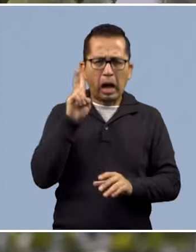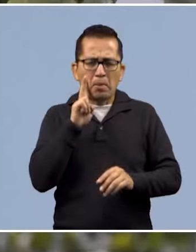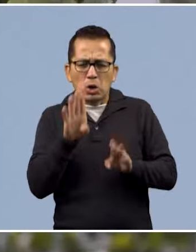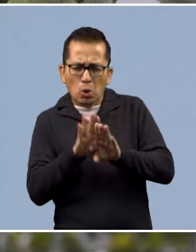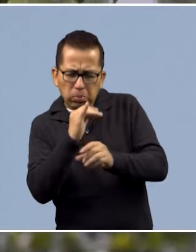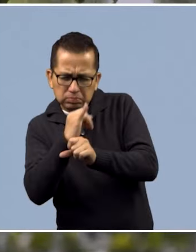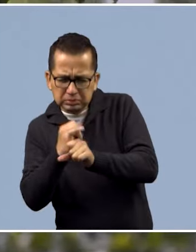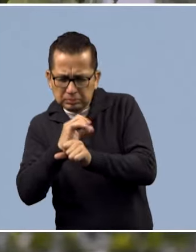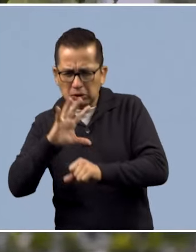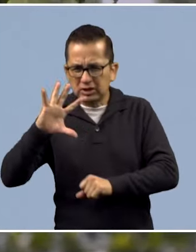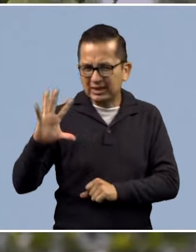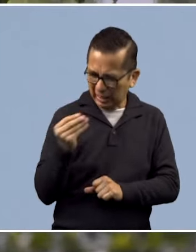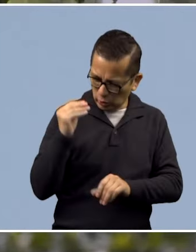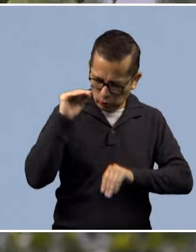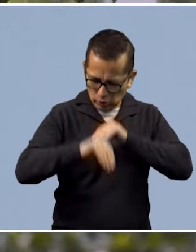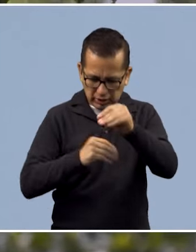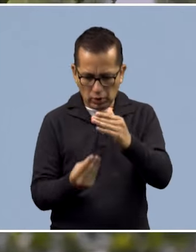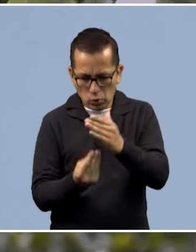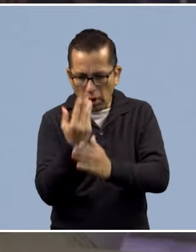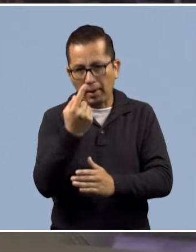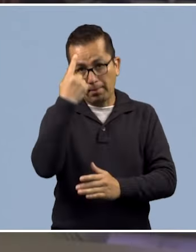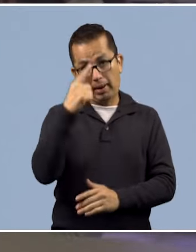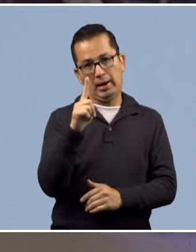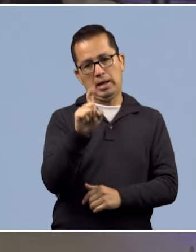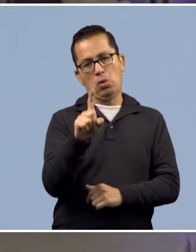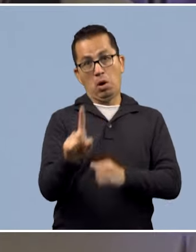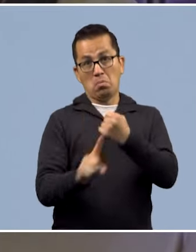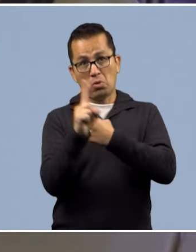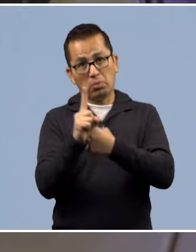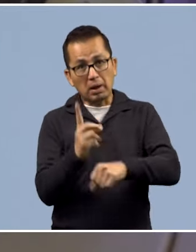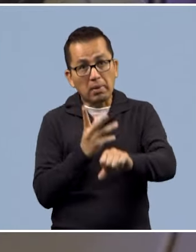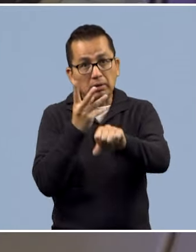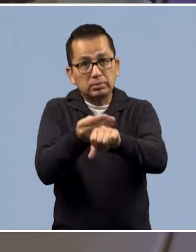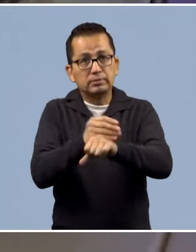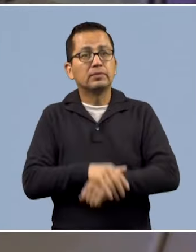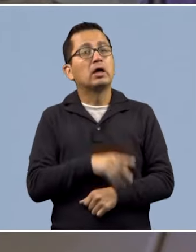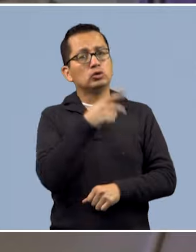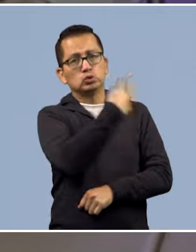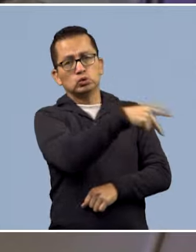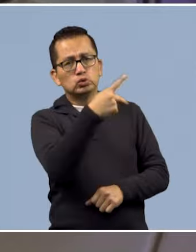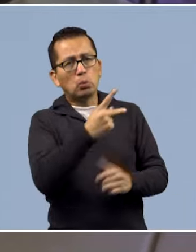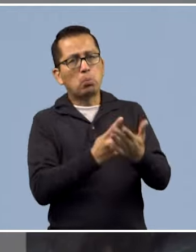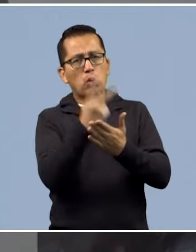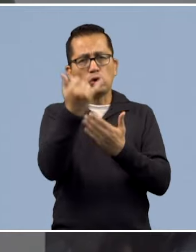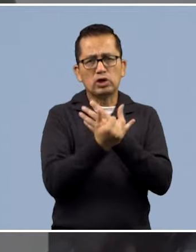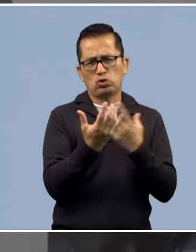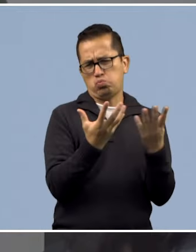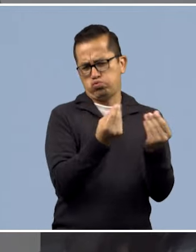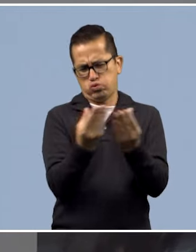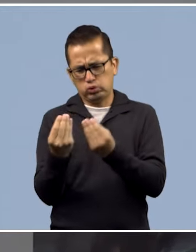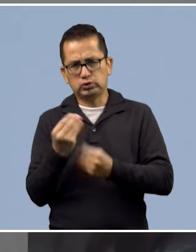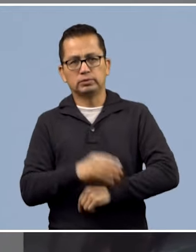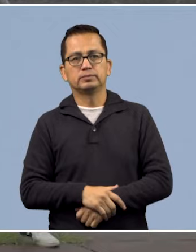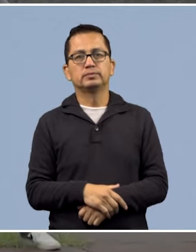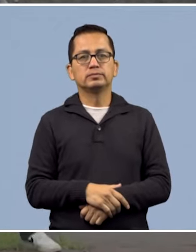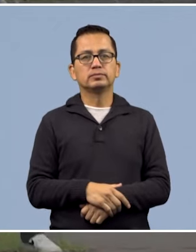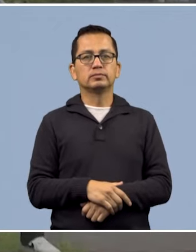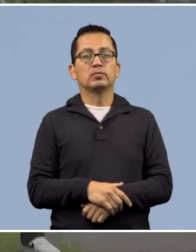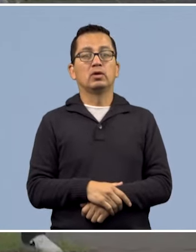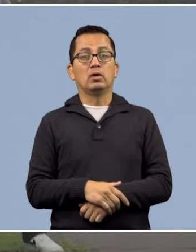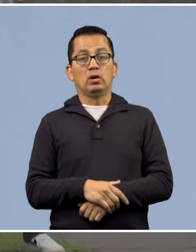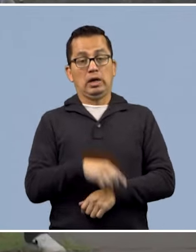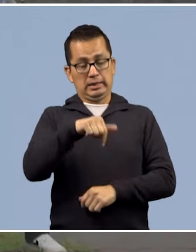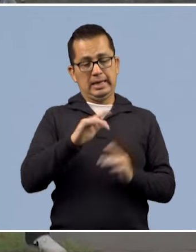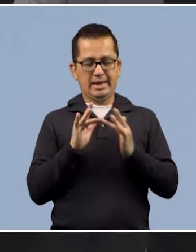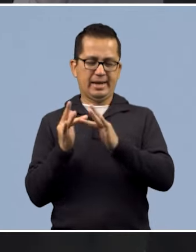los problemas del agua a nivel nacional e institucional, con múltiples proyectos e iniciativas. Desde la Red del Agua de la